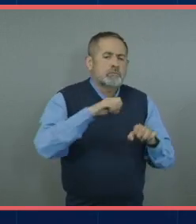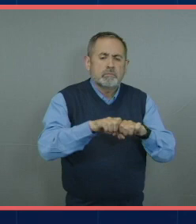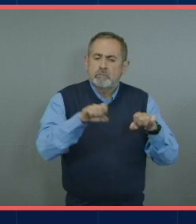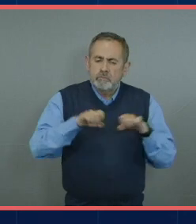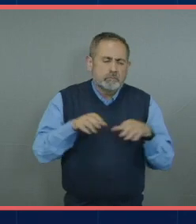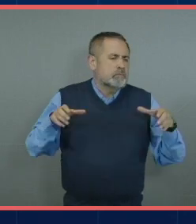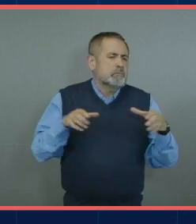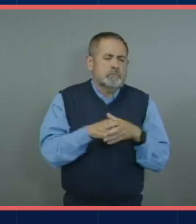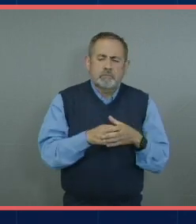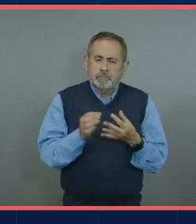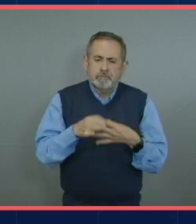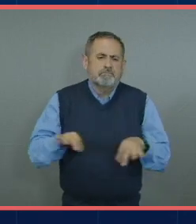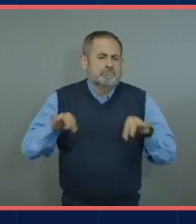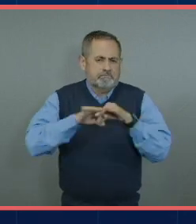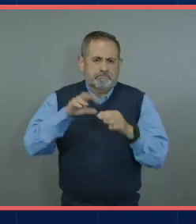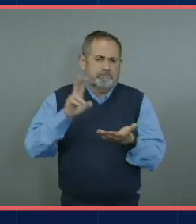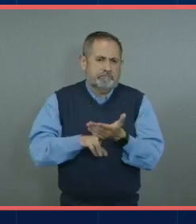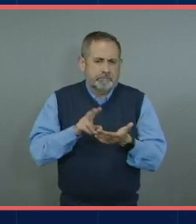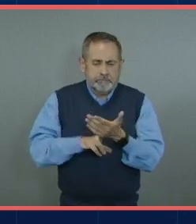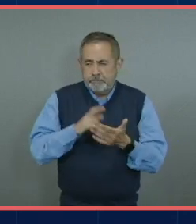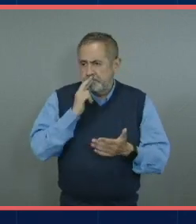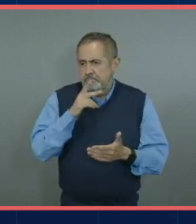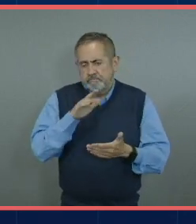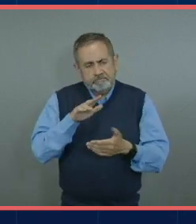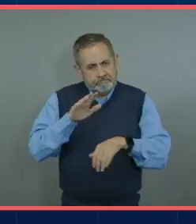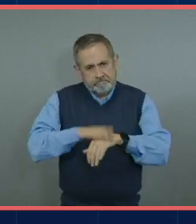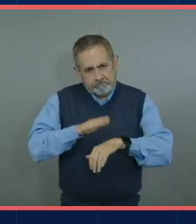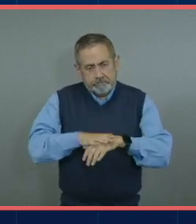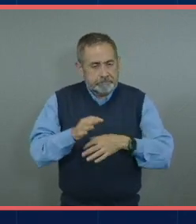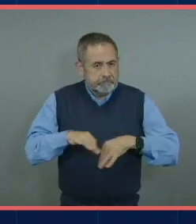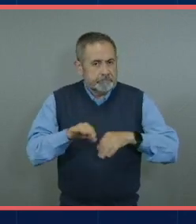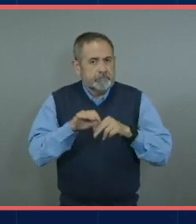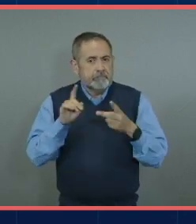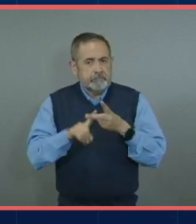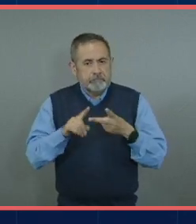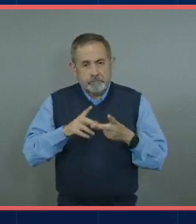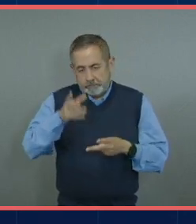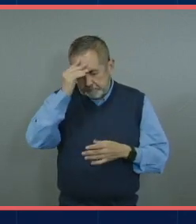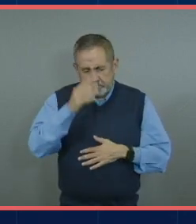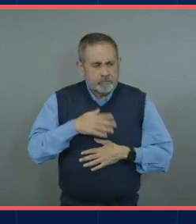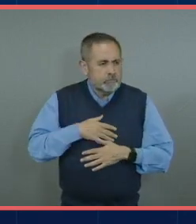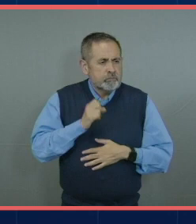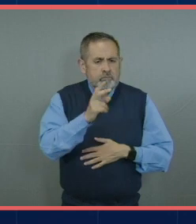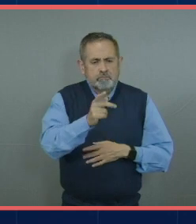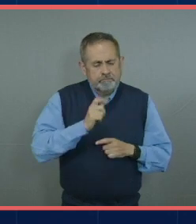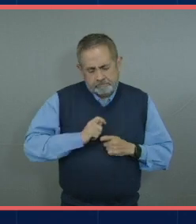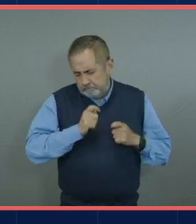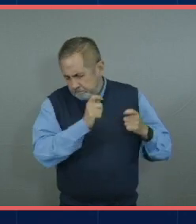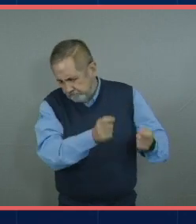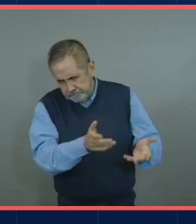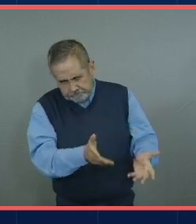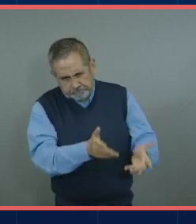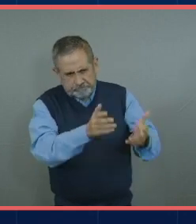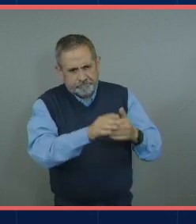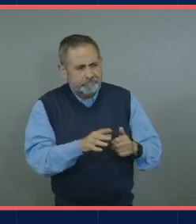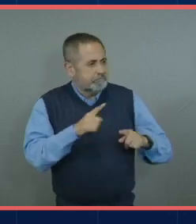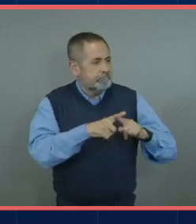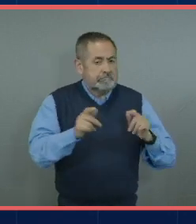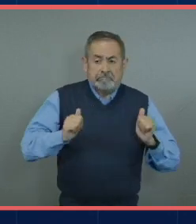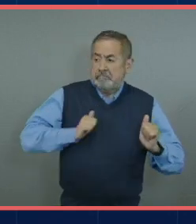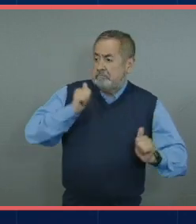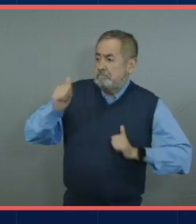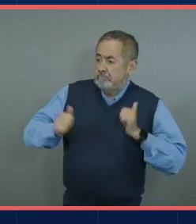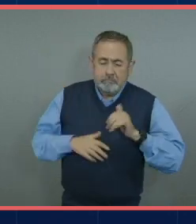juego, entonces tienes que darle ese valor. El segundo es aprender a ceder. Te vas a encontrar mil personalidades en las que no vas a